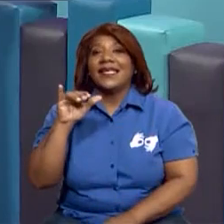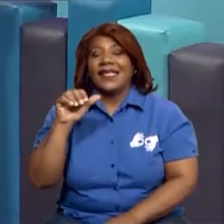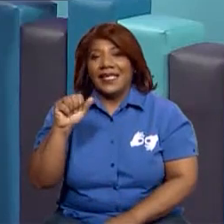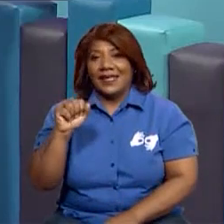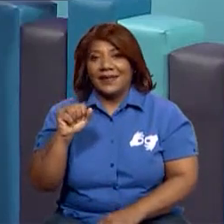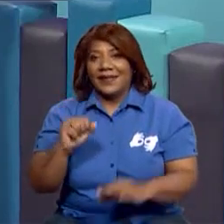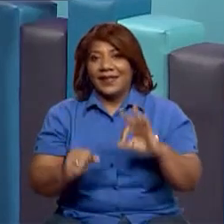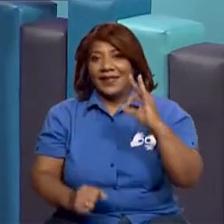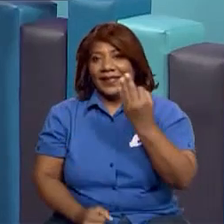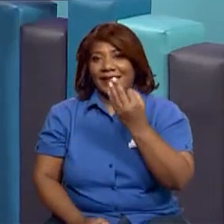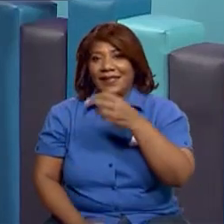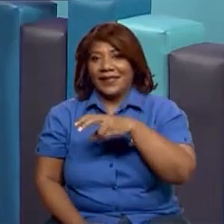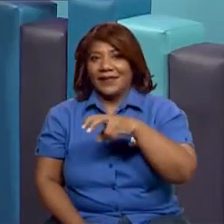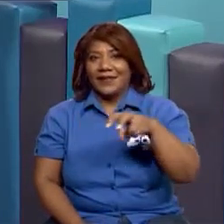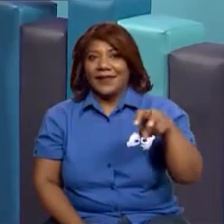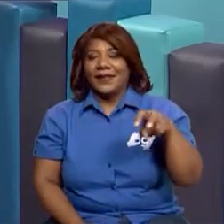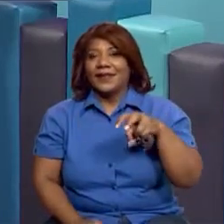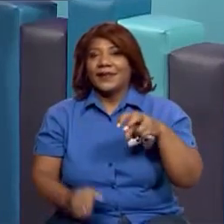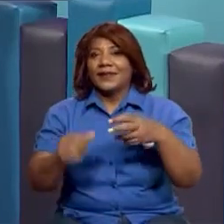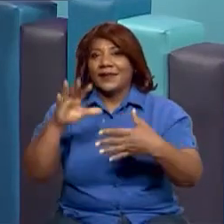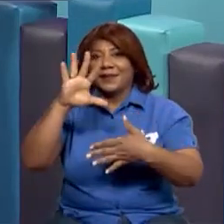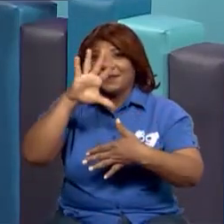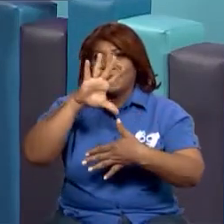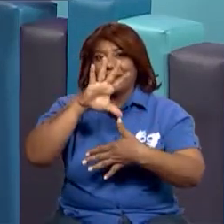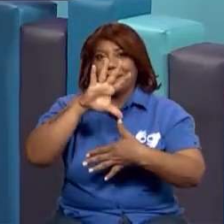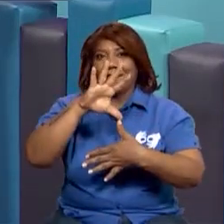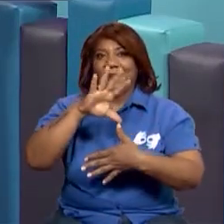transporte del continente americano.